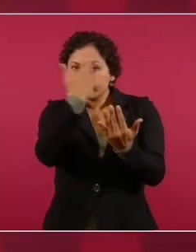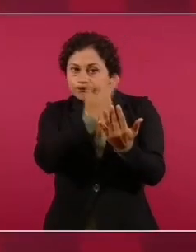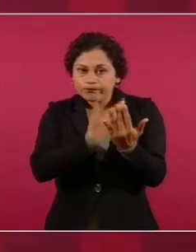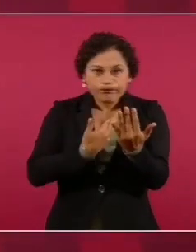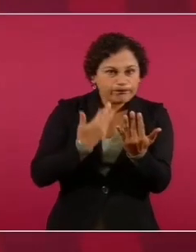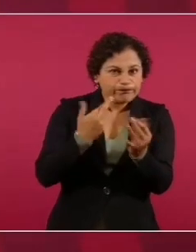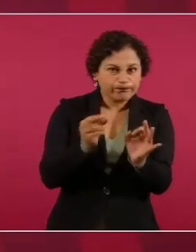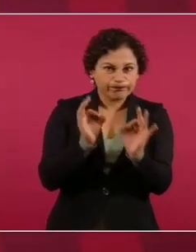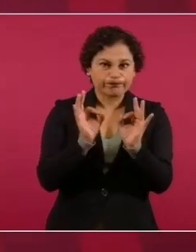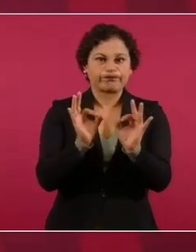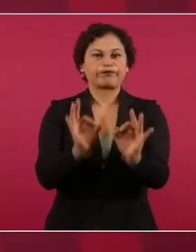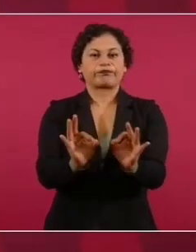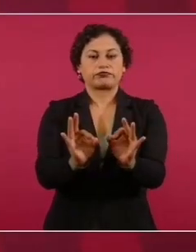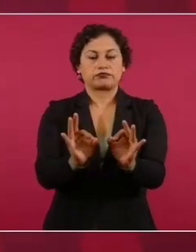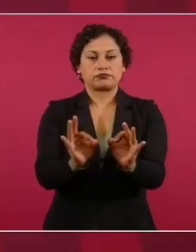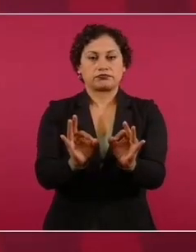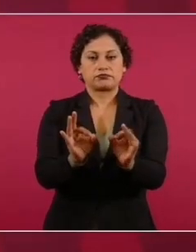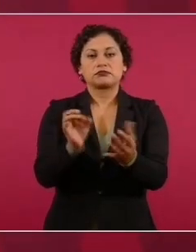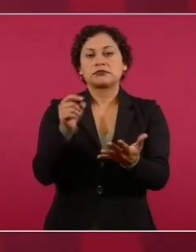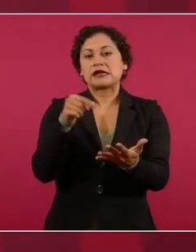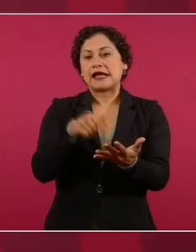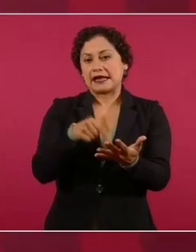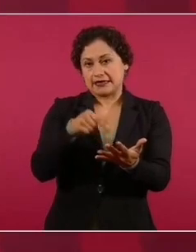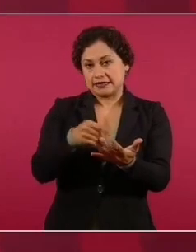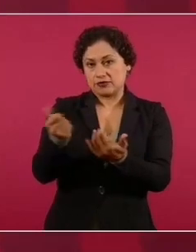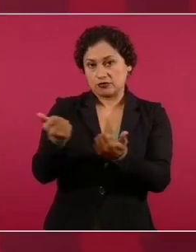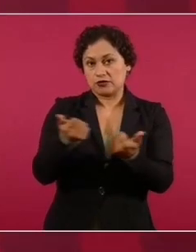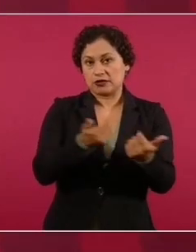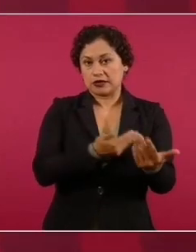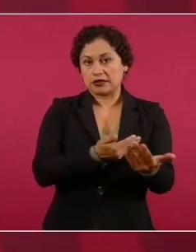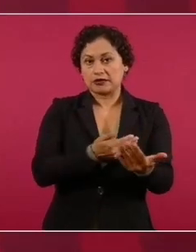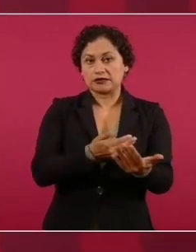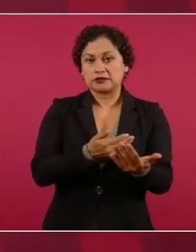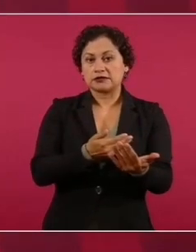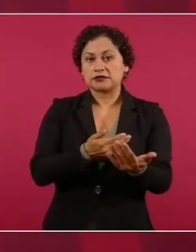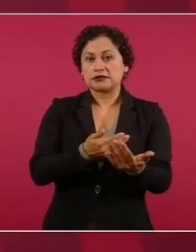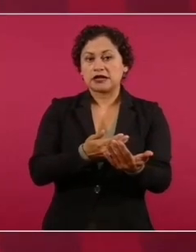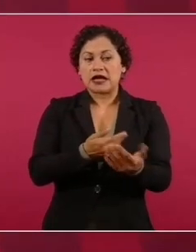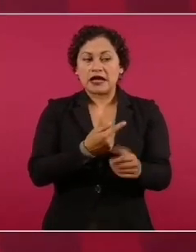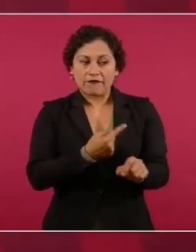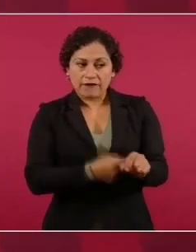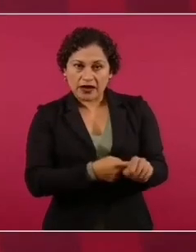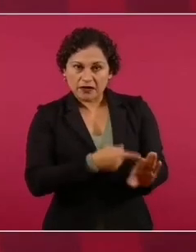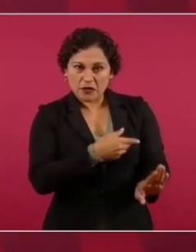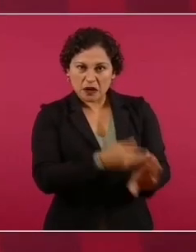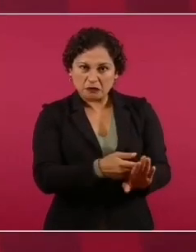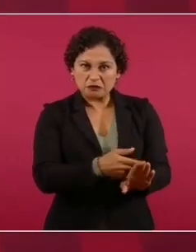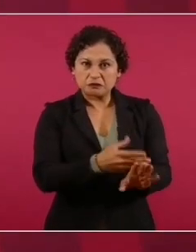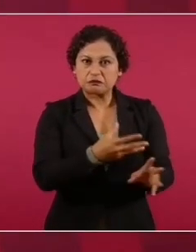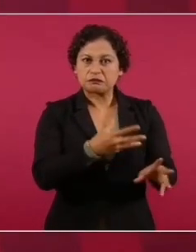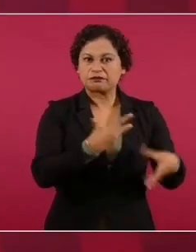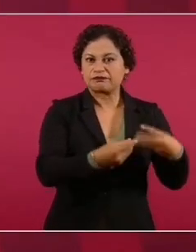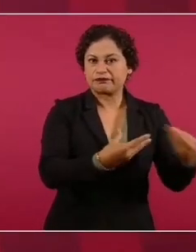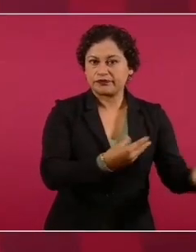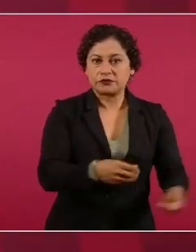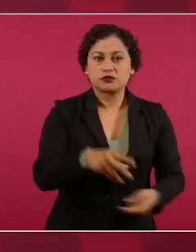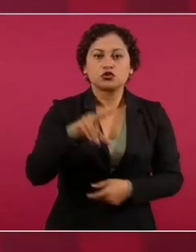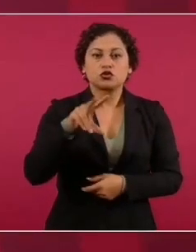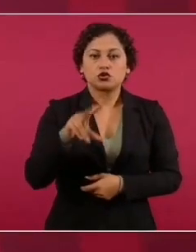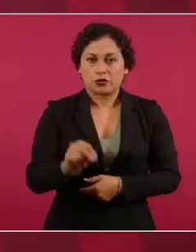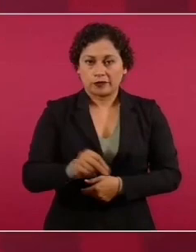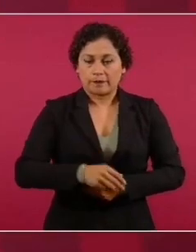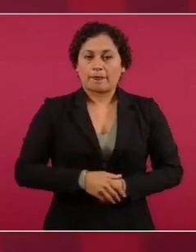no enfermen a la población, pasa algo,